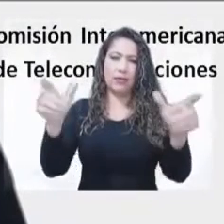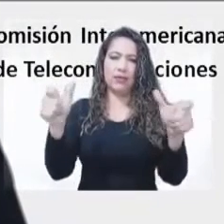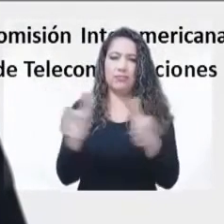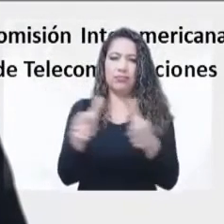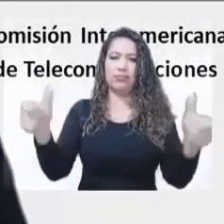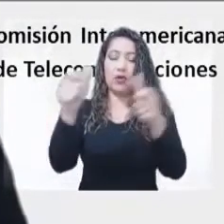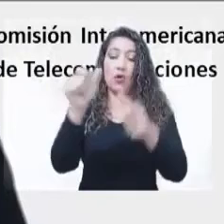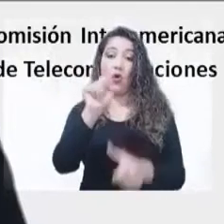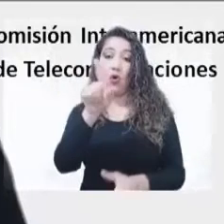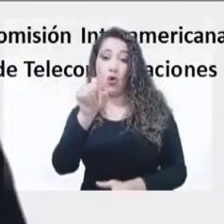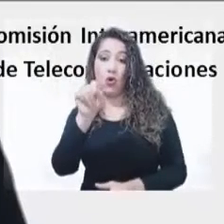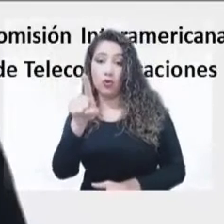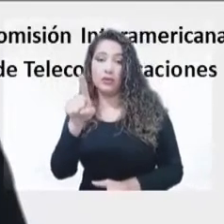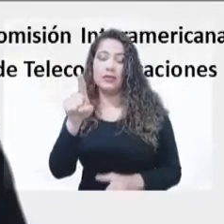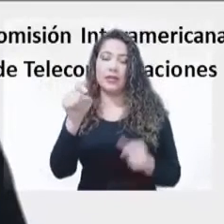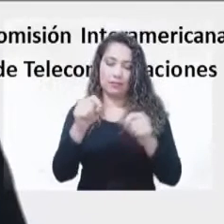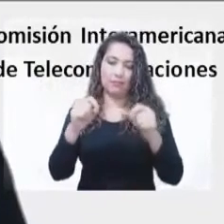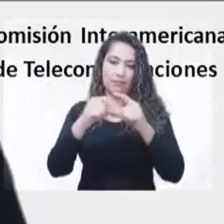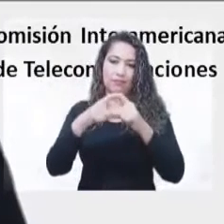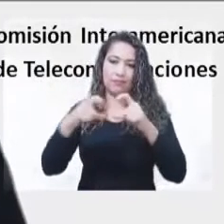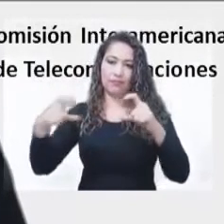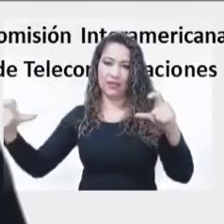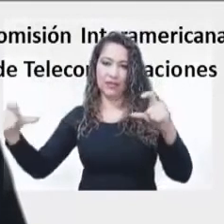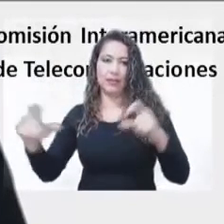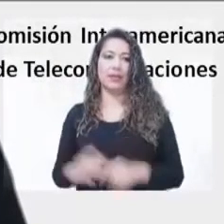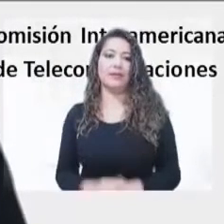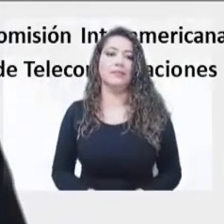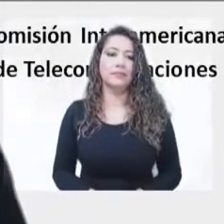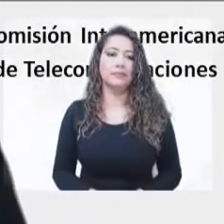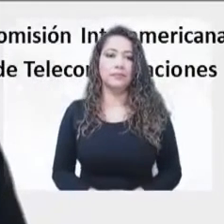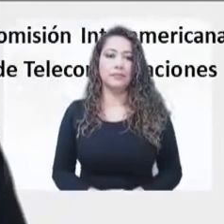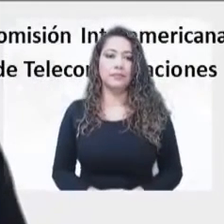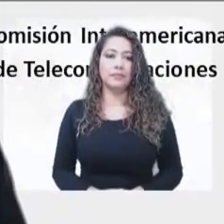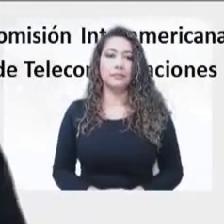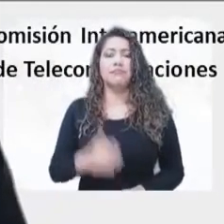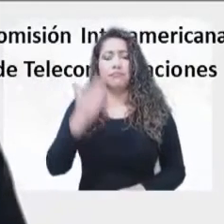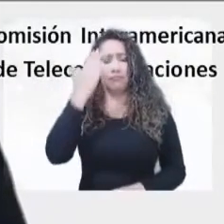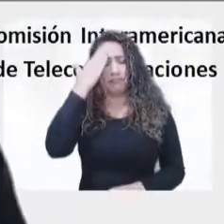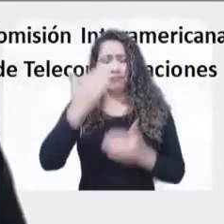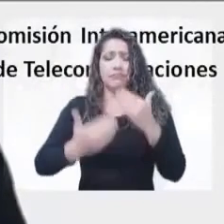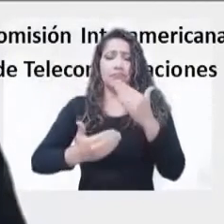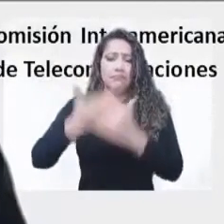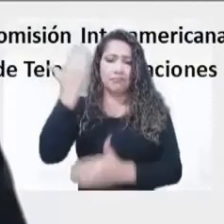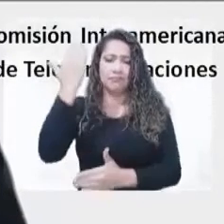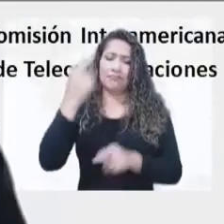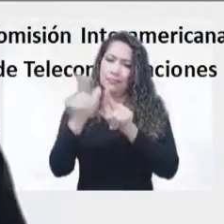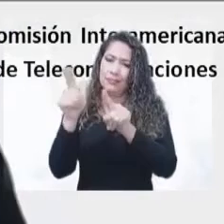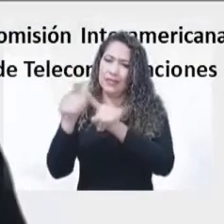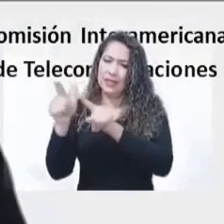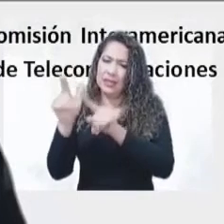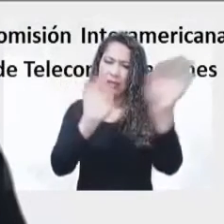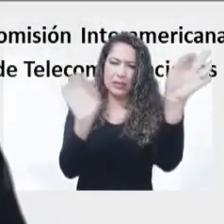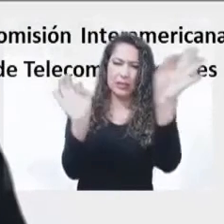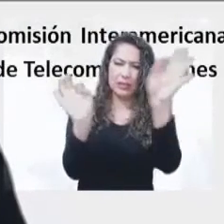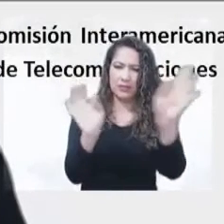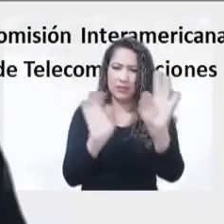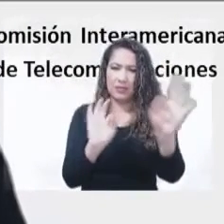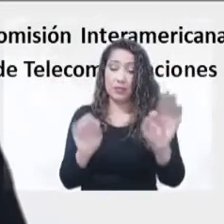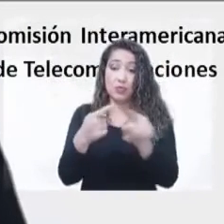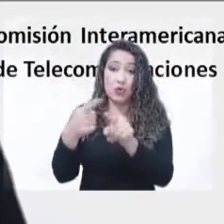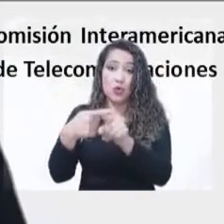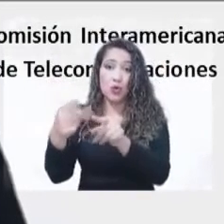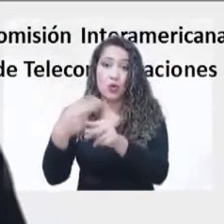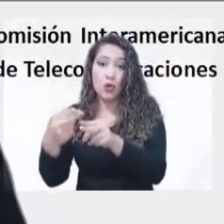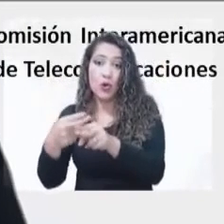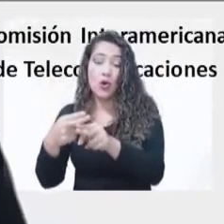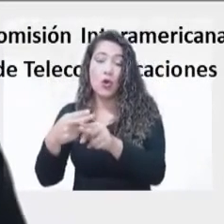Espectro. Definitivamente ha sido un comienzo distinto en el ciclo de preparación de la próxima Conferencia Mundial de Radiocomunicaciones